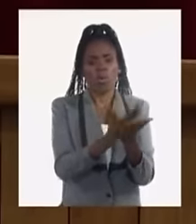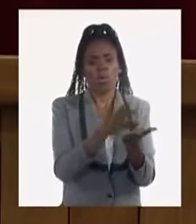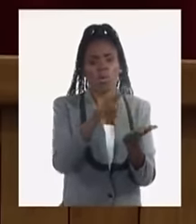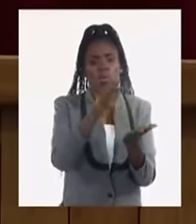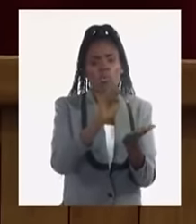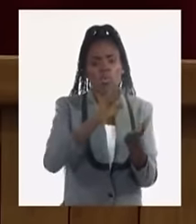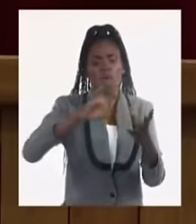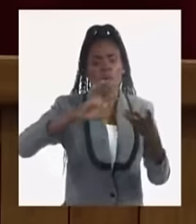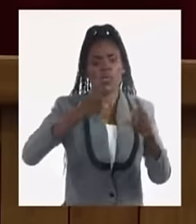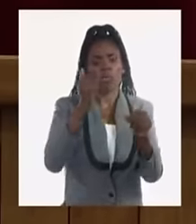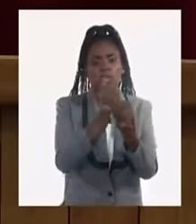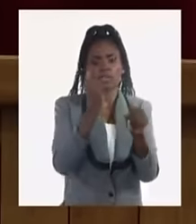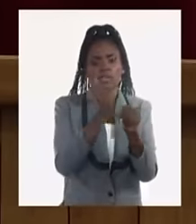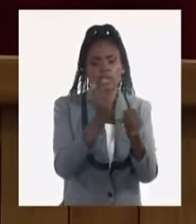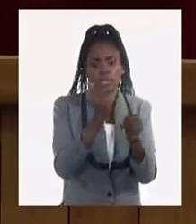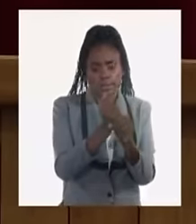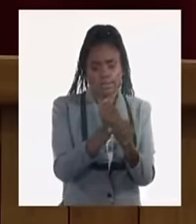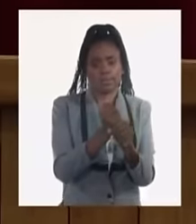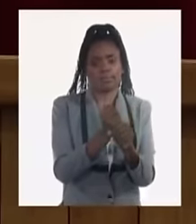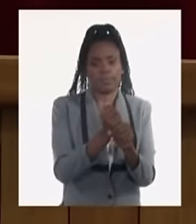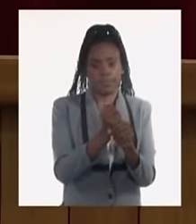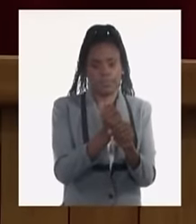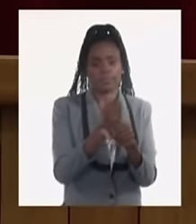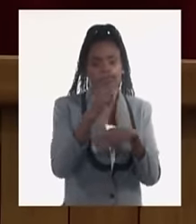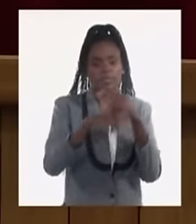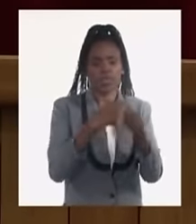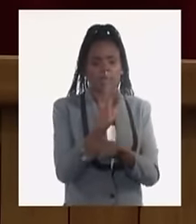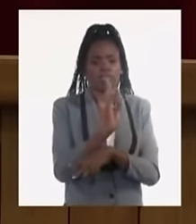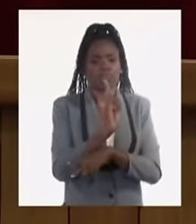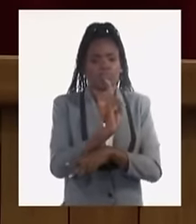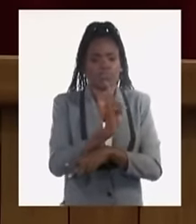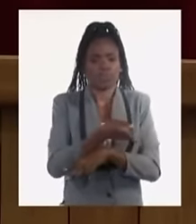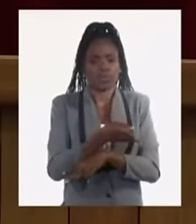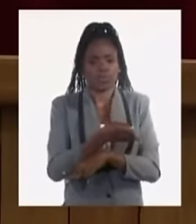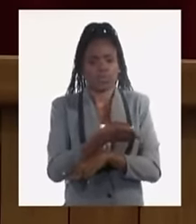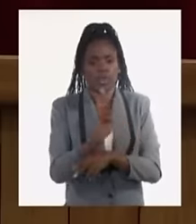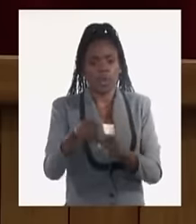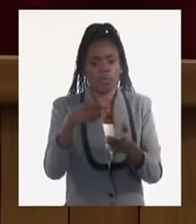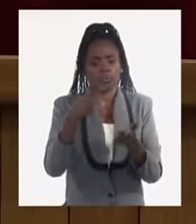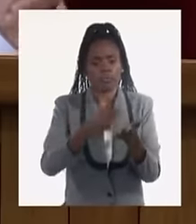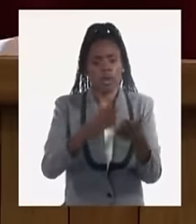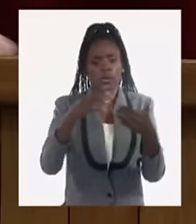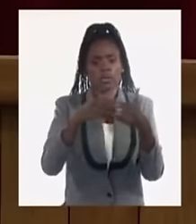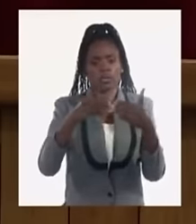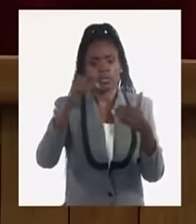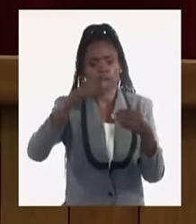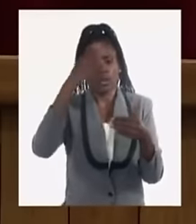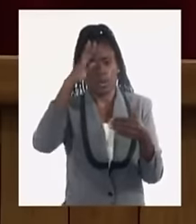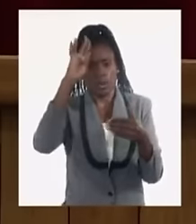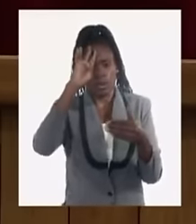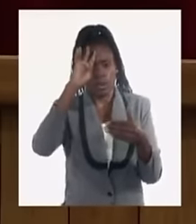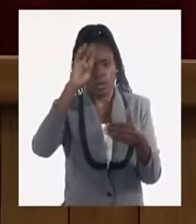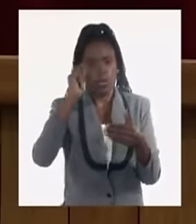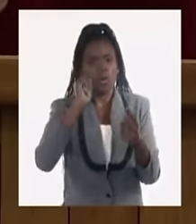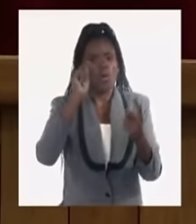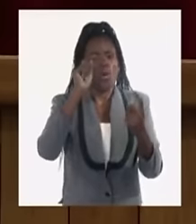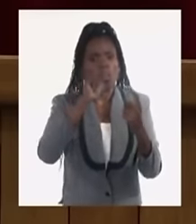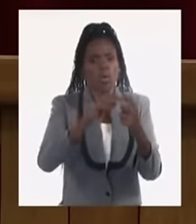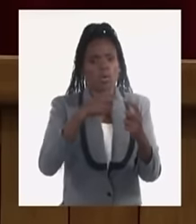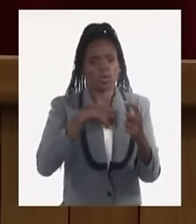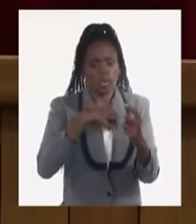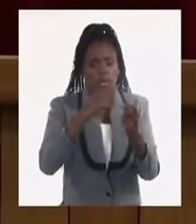nuevo mecanismo con el cual se harán las asignaciones de liquidez de divisa en el país, que sea práctico, objetivo y que tenga